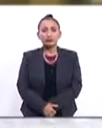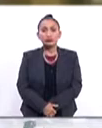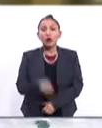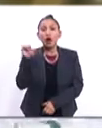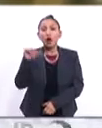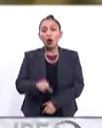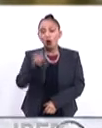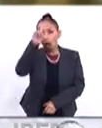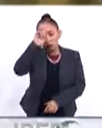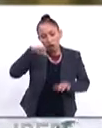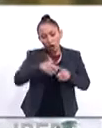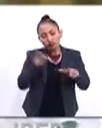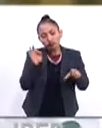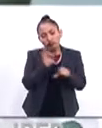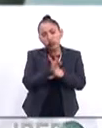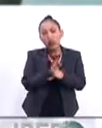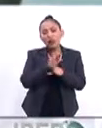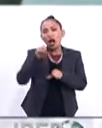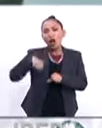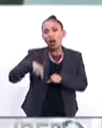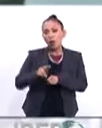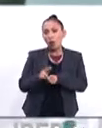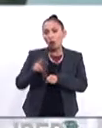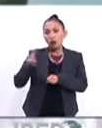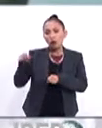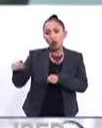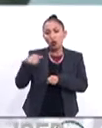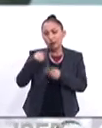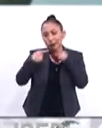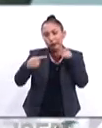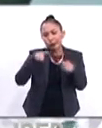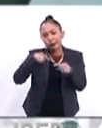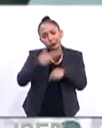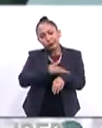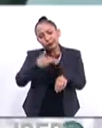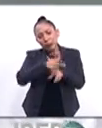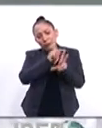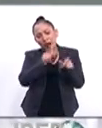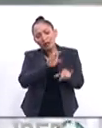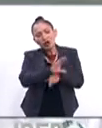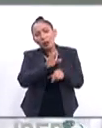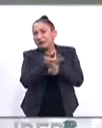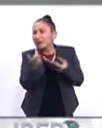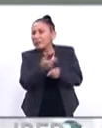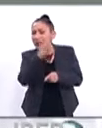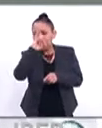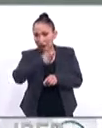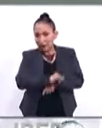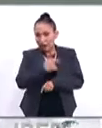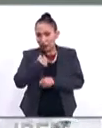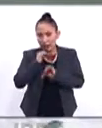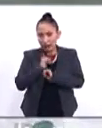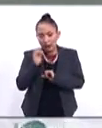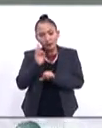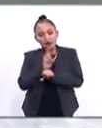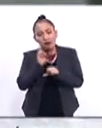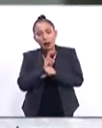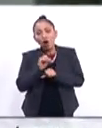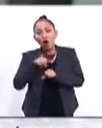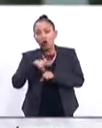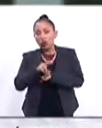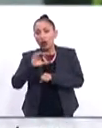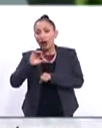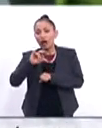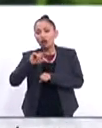Hoy el Consejo de Seguridad de la Organización de las Naciones Unidas sesiona sobre el proceso de paz en Colombia donde el jefe de misión de verificación de la ONU